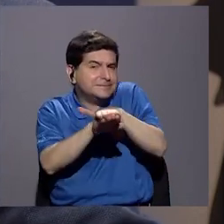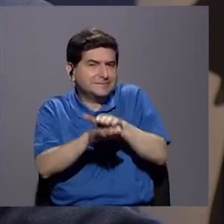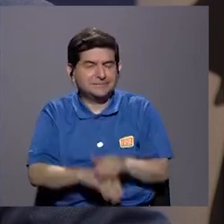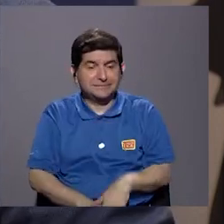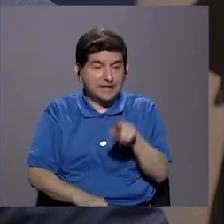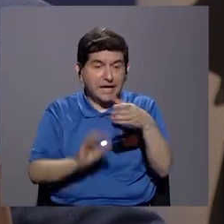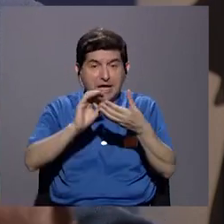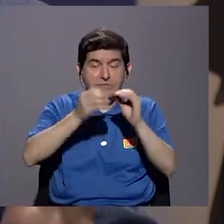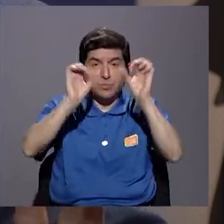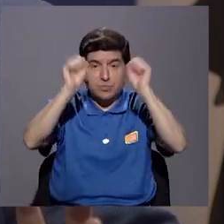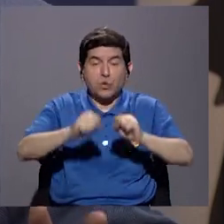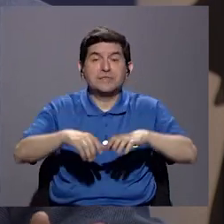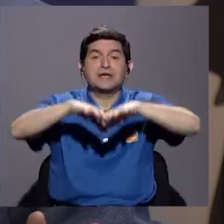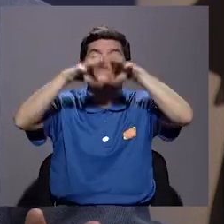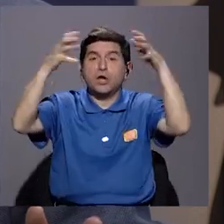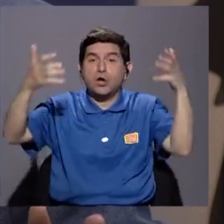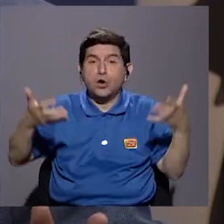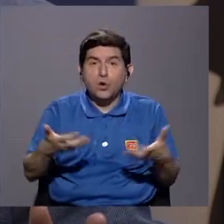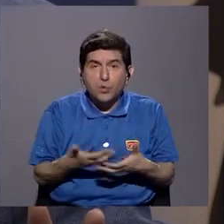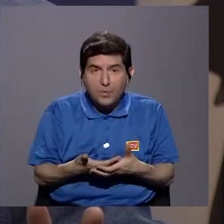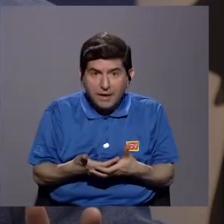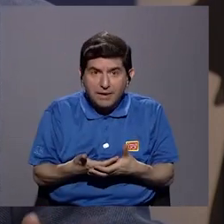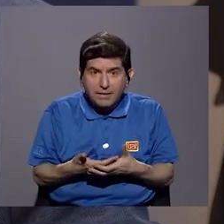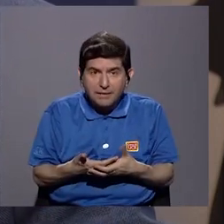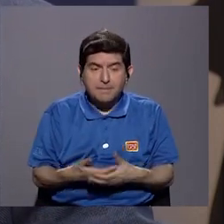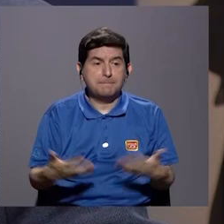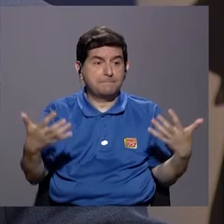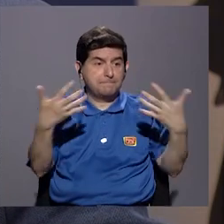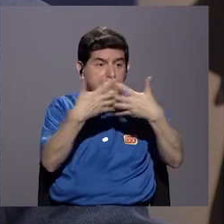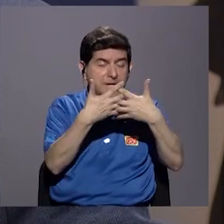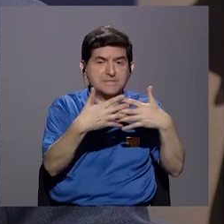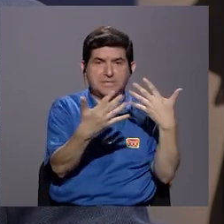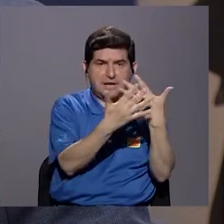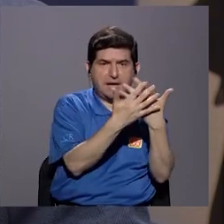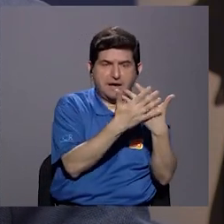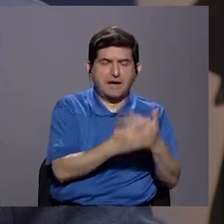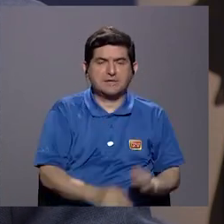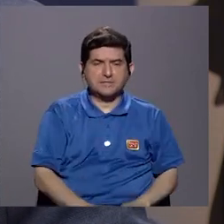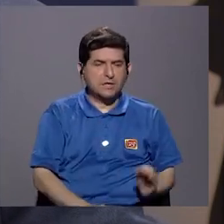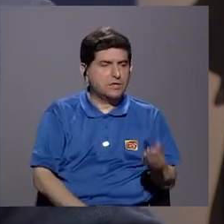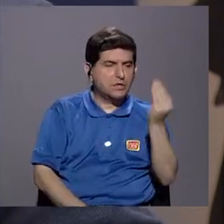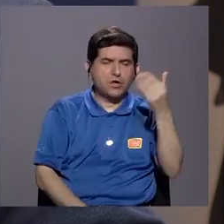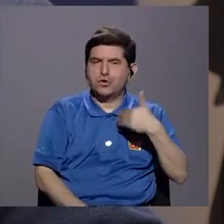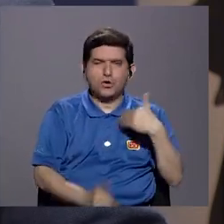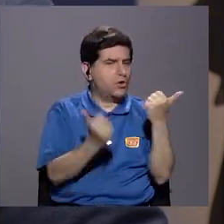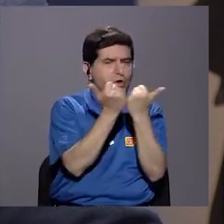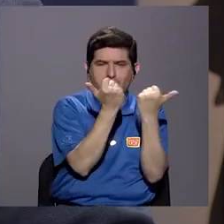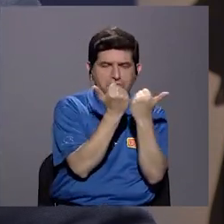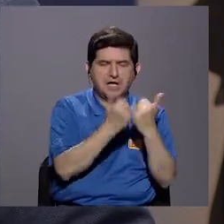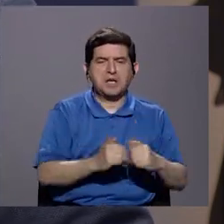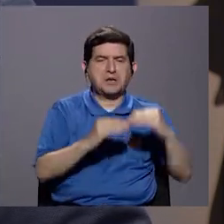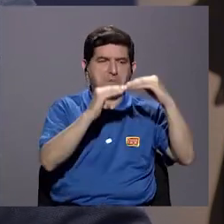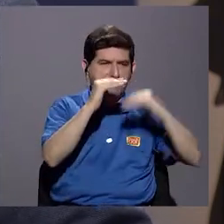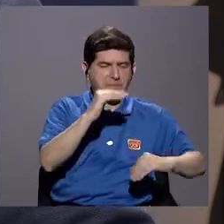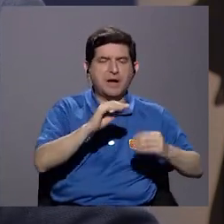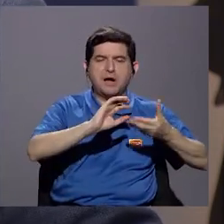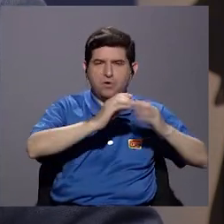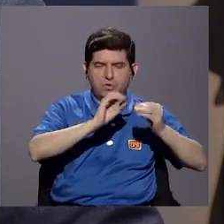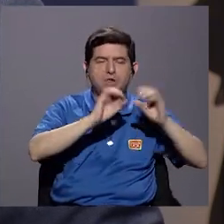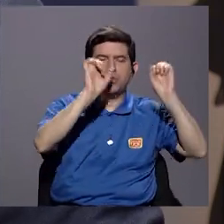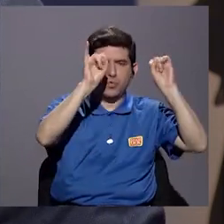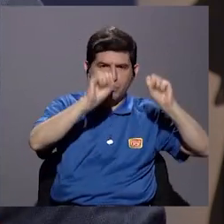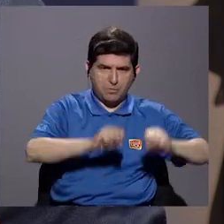sentido de que esa cifra puede ser la cifra global. Porque, claro, se mezclan cárceles como las de menores que no tienen hacinamiento y que incluso están por debajo de